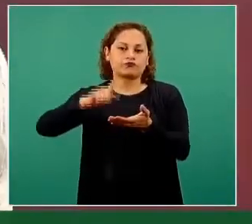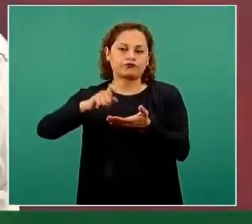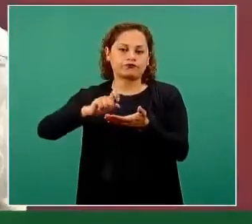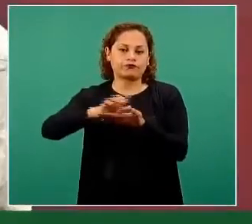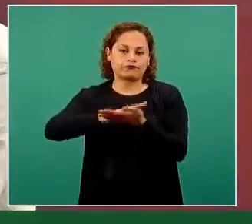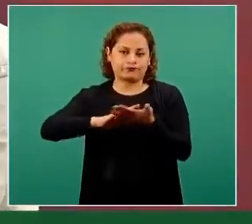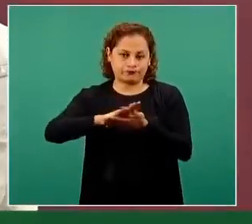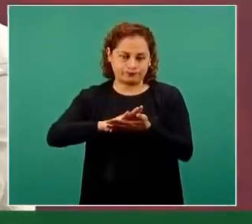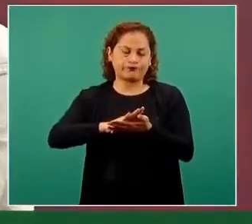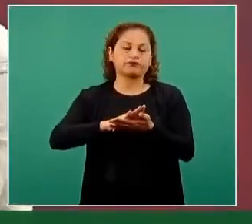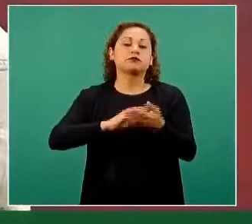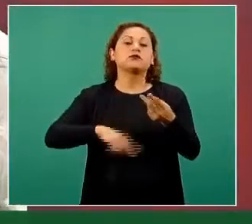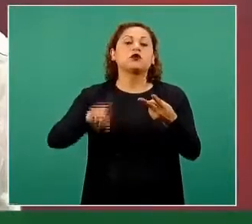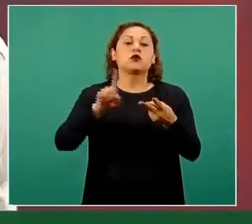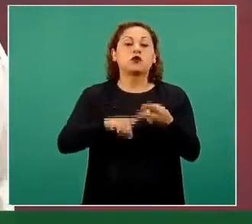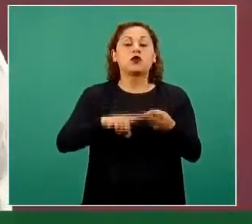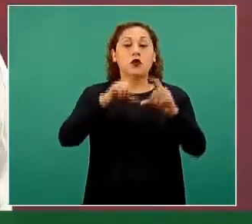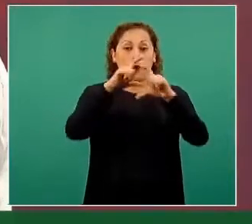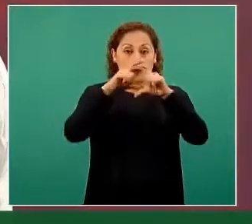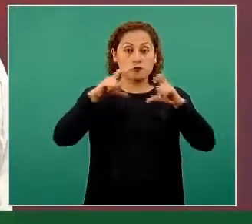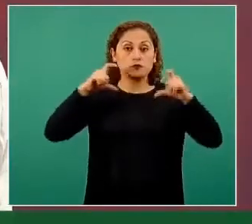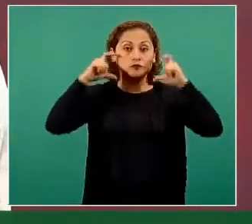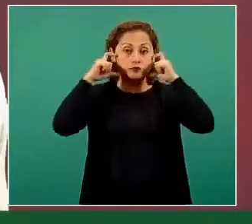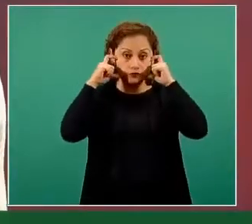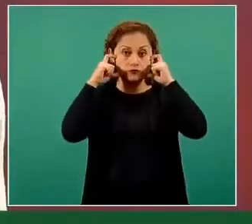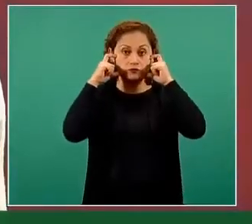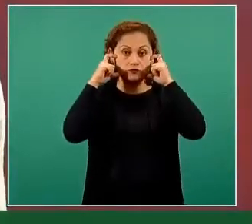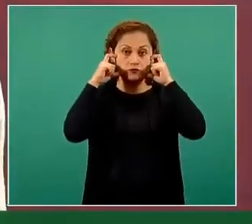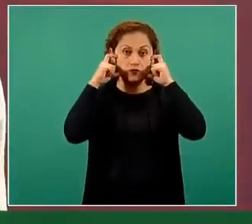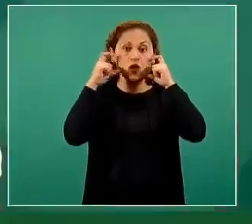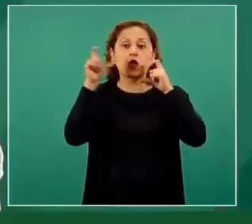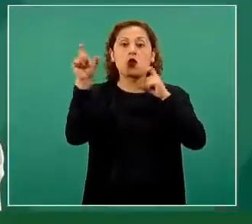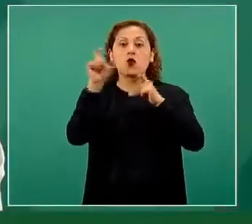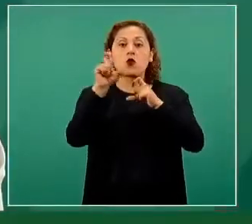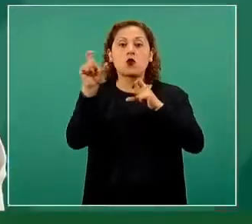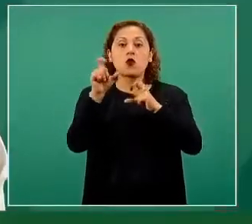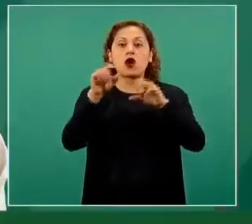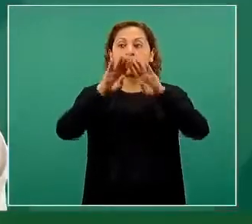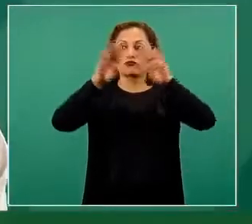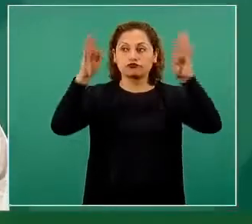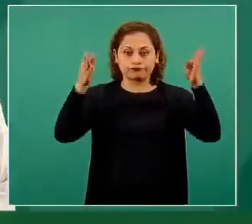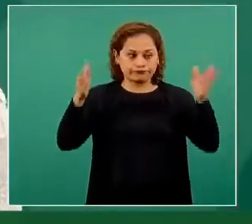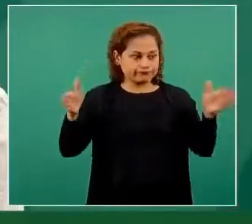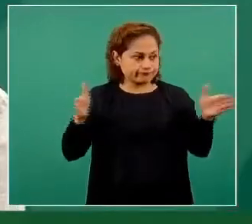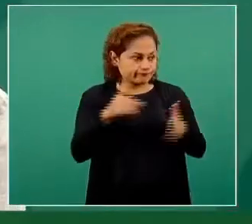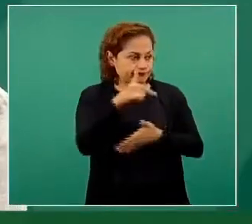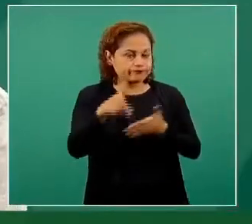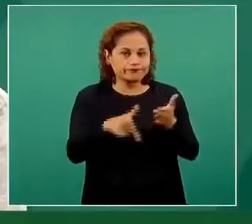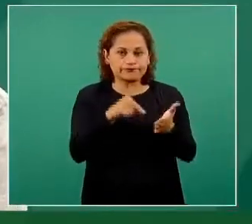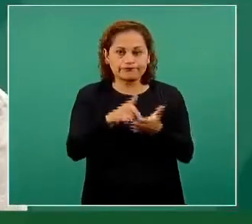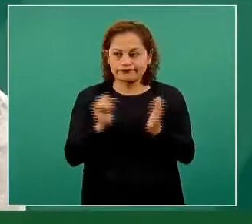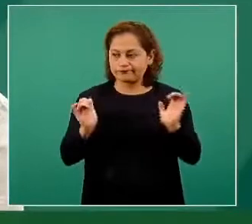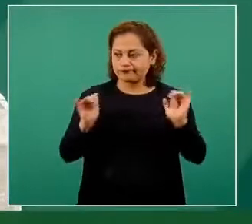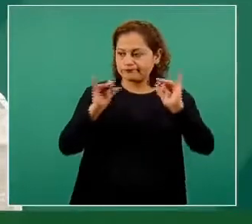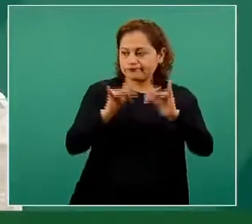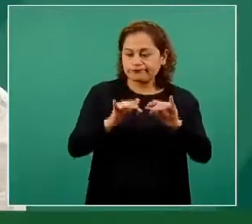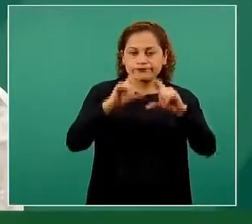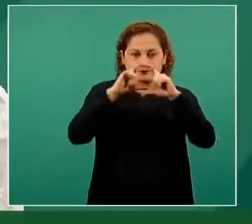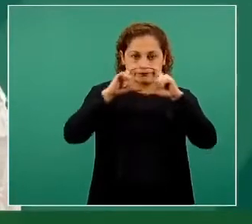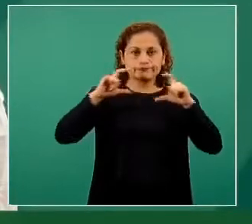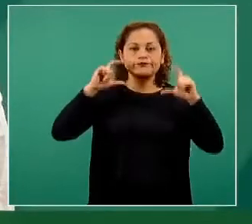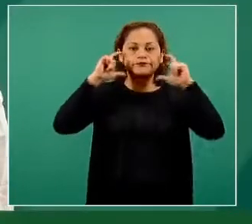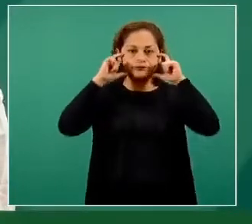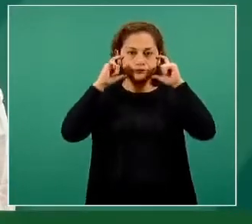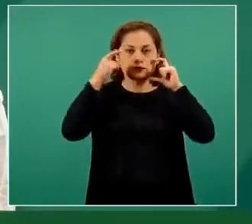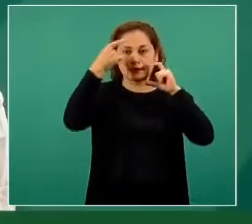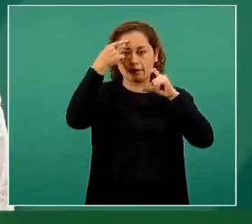El uso del cubrebocas, particularmente en los espacios públicos cerrados, para evitar que la persona que tiene el virus